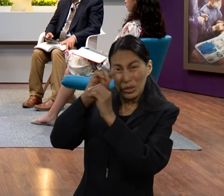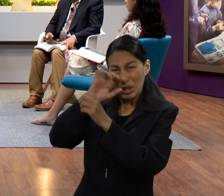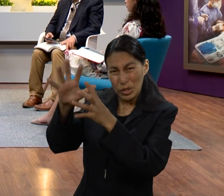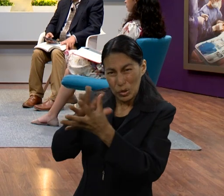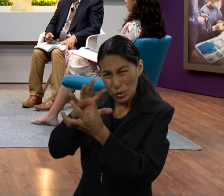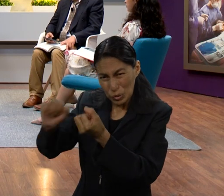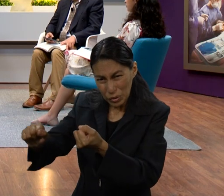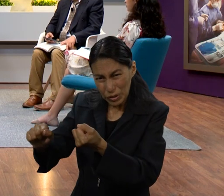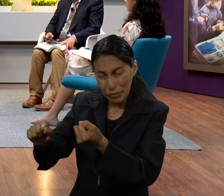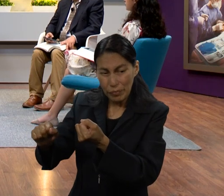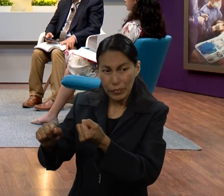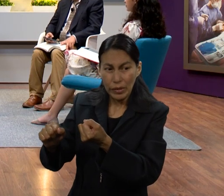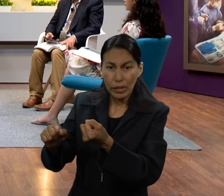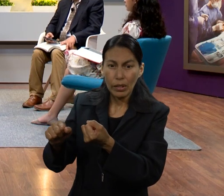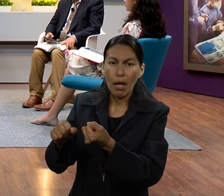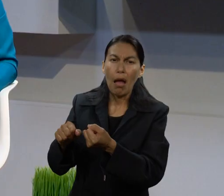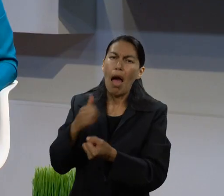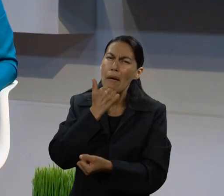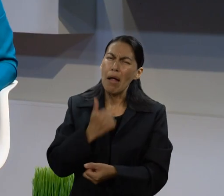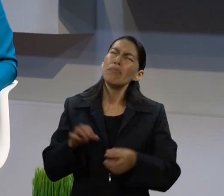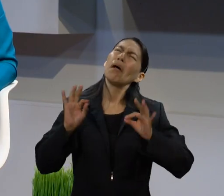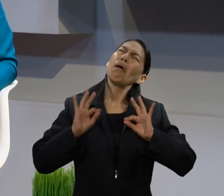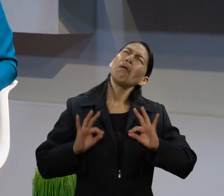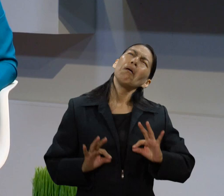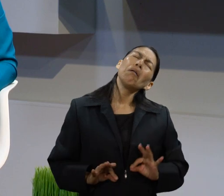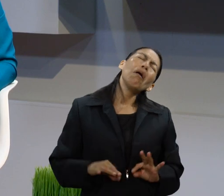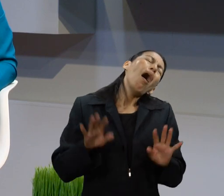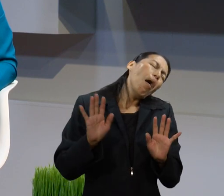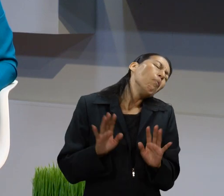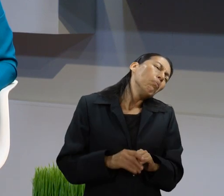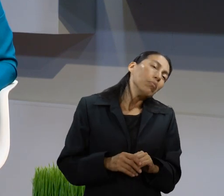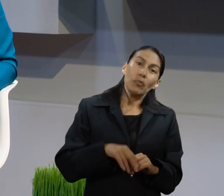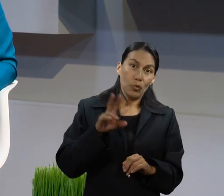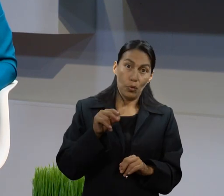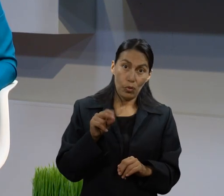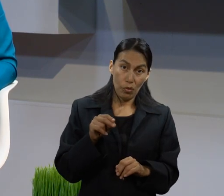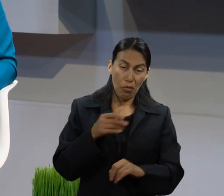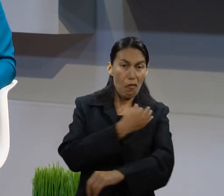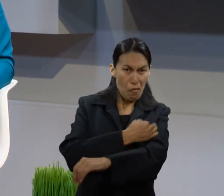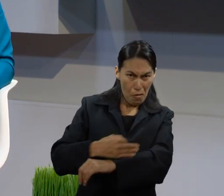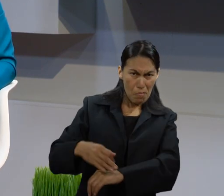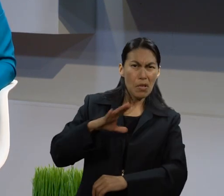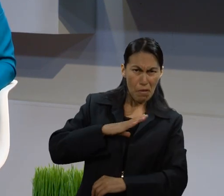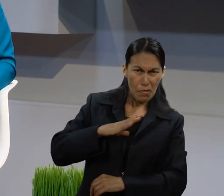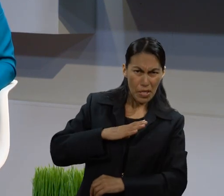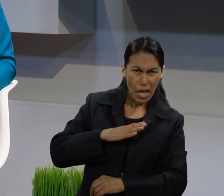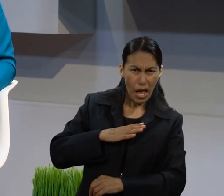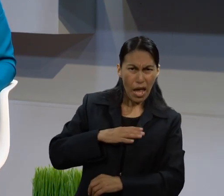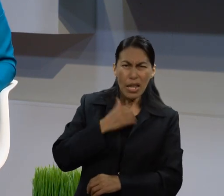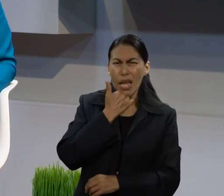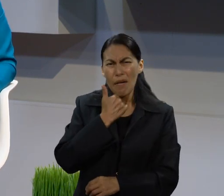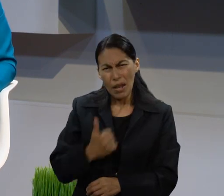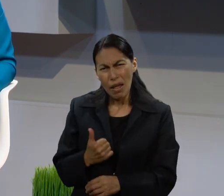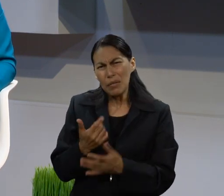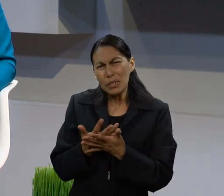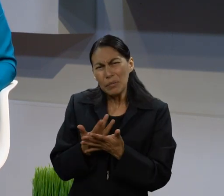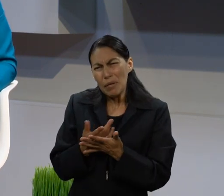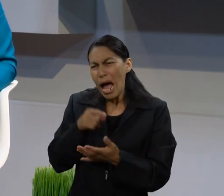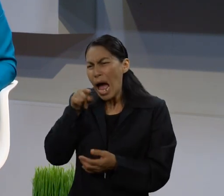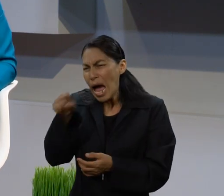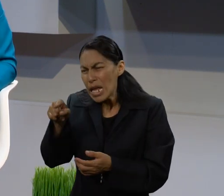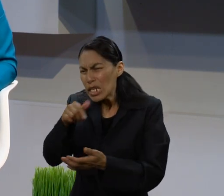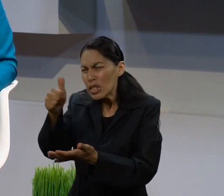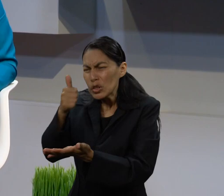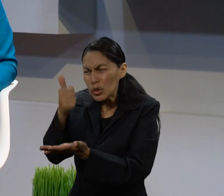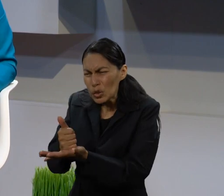pasivo. Sus parientes estaban allí y él pensaba que aunque era